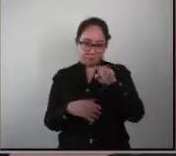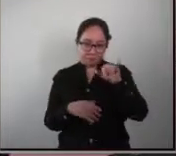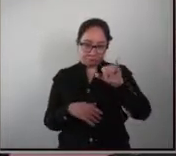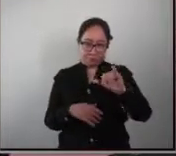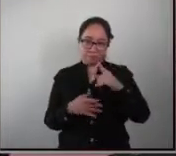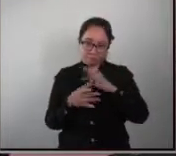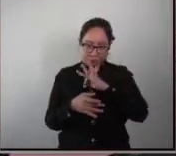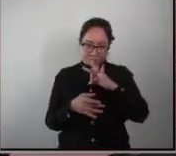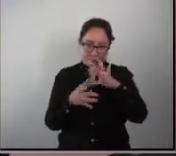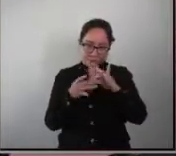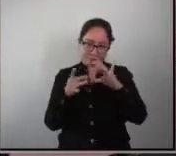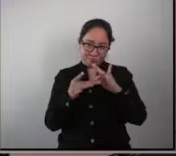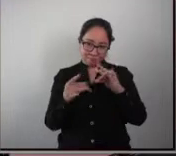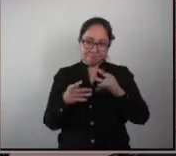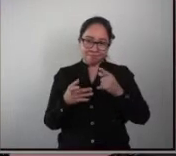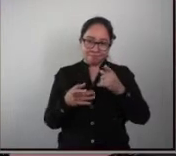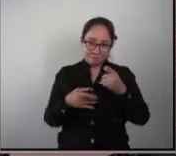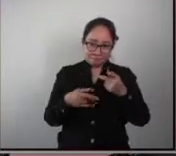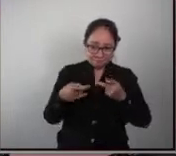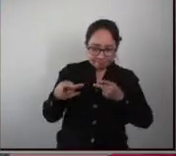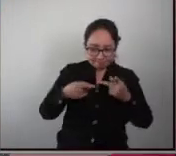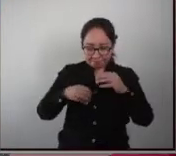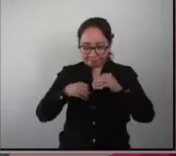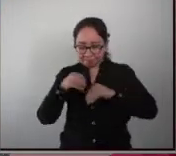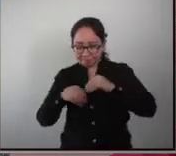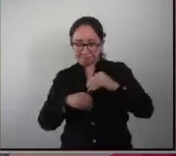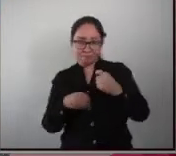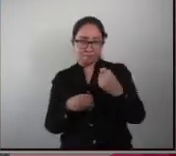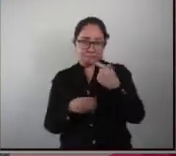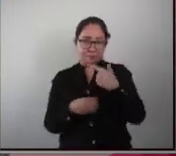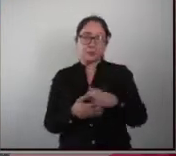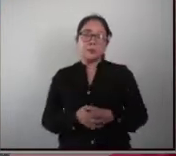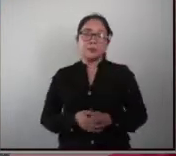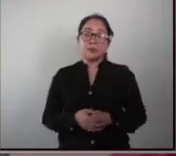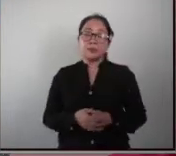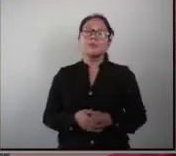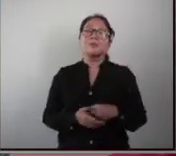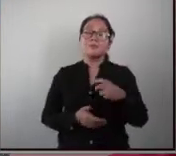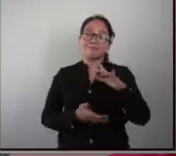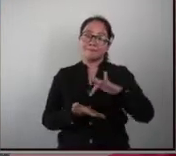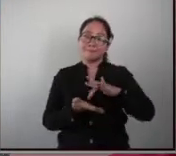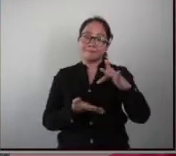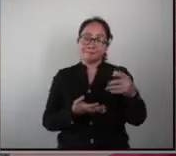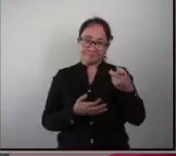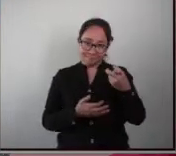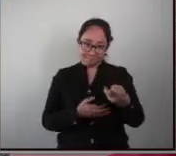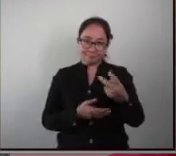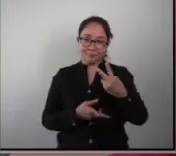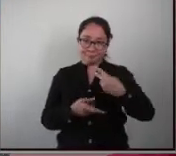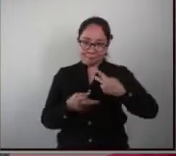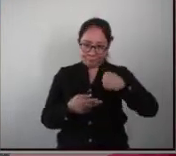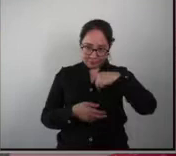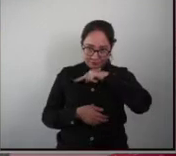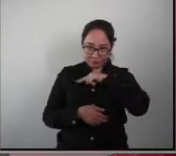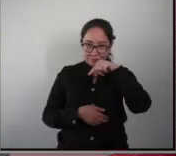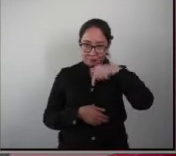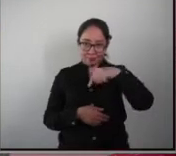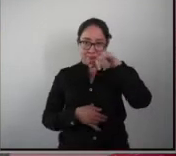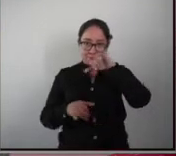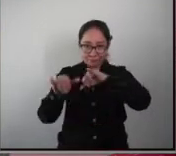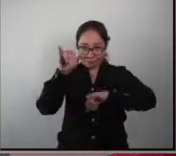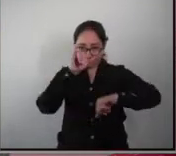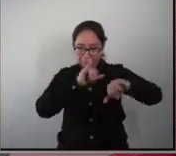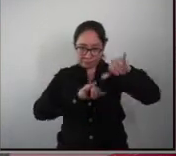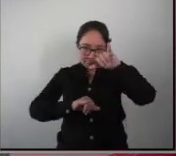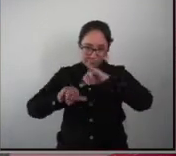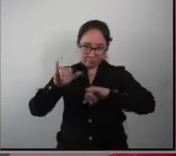está aquí en la preparación justamente de la Risperidona gracias doctor bueno sí justamente nosotros en el laboratorio una vez que